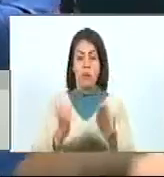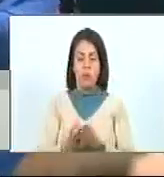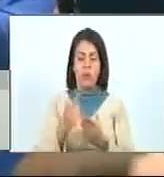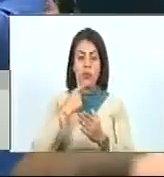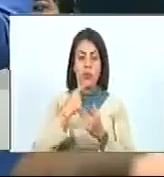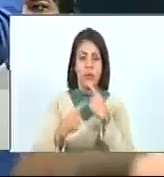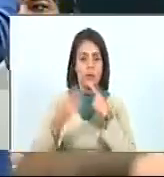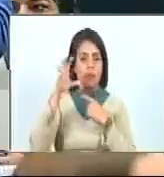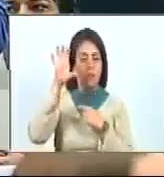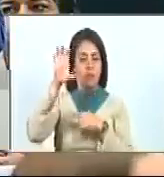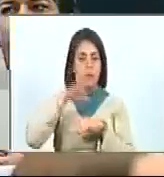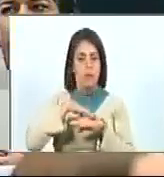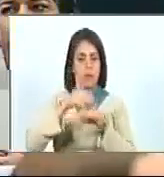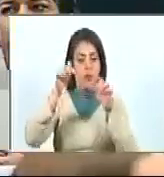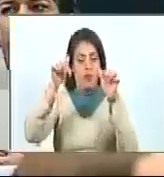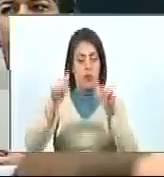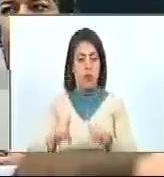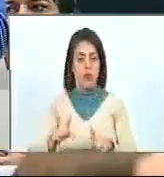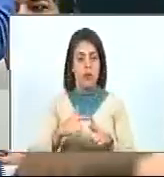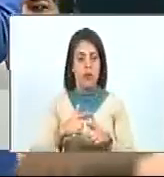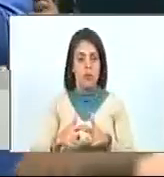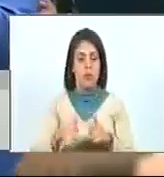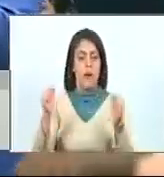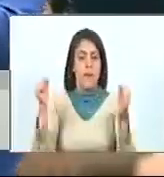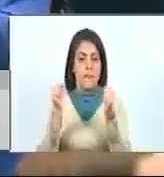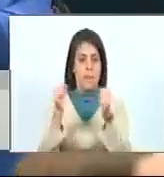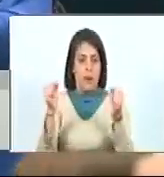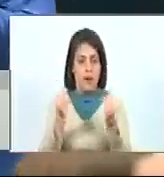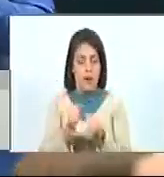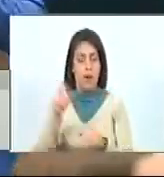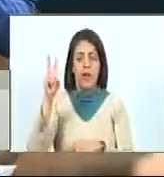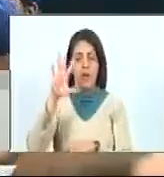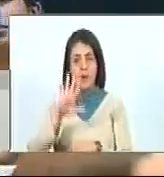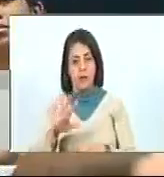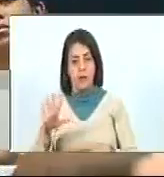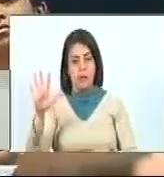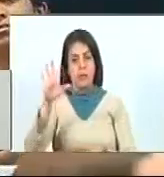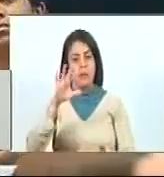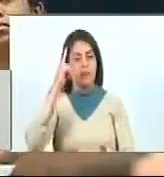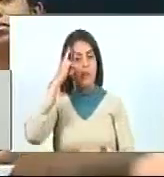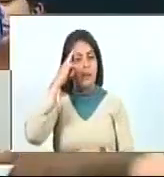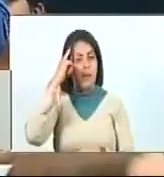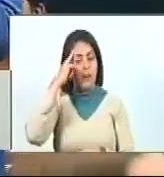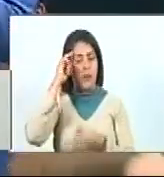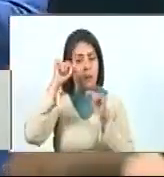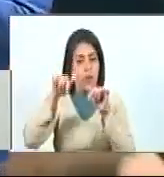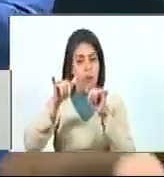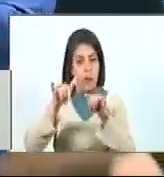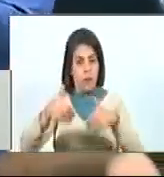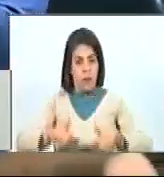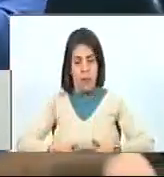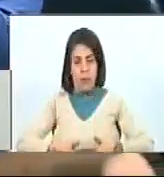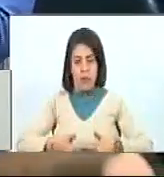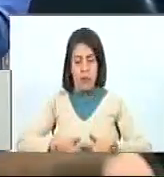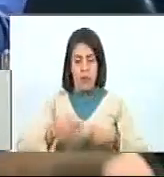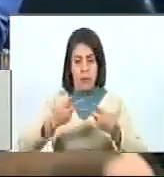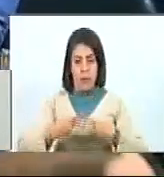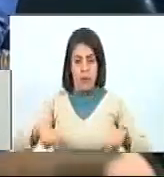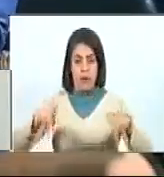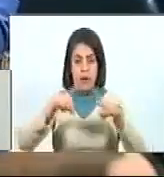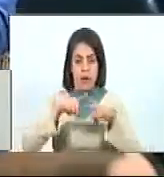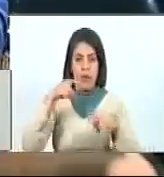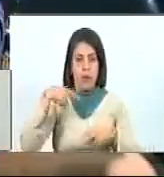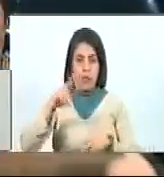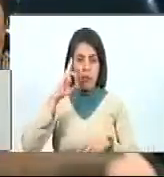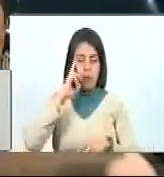decirle al país, que hoy desde Mérida y desde Venezuela, reconocemos en ese mismo esfuerzo el valor que tuvo